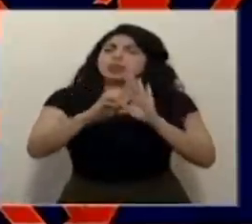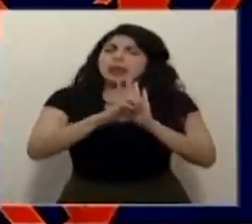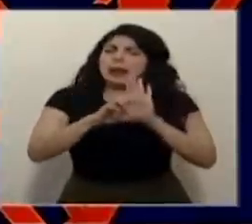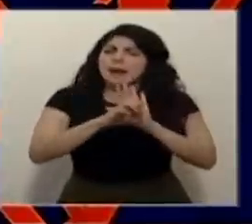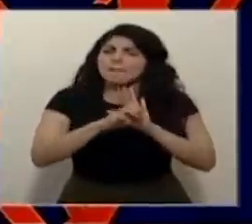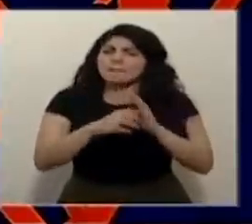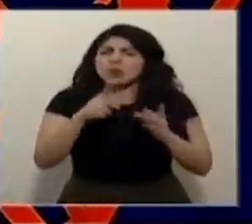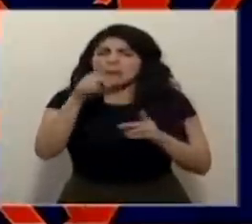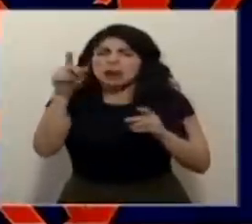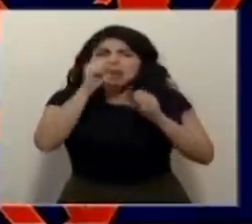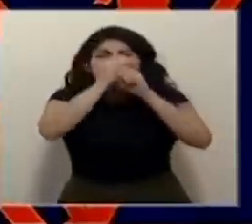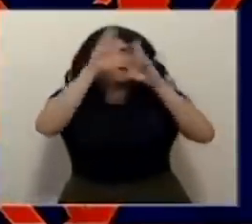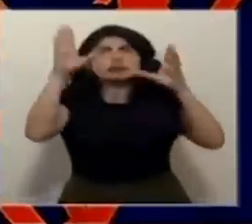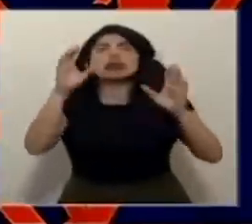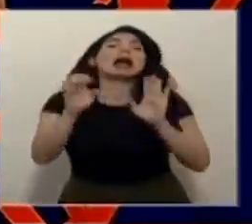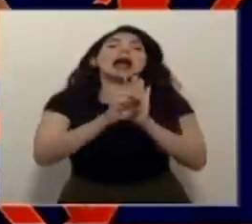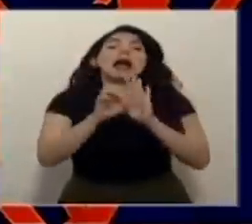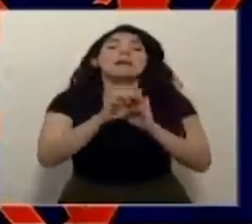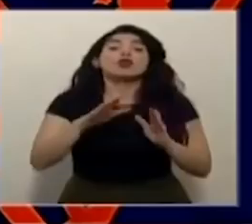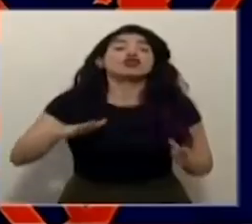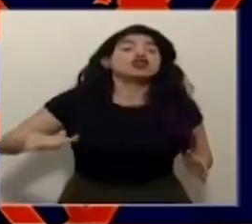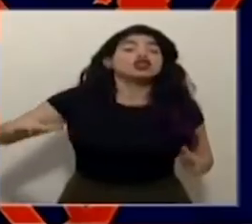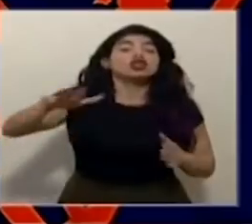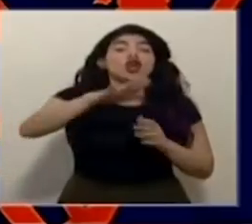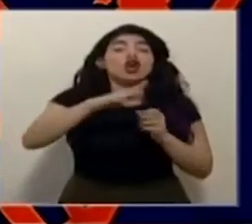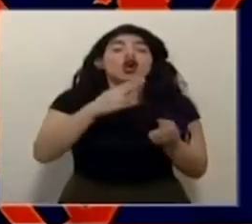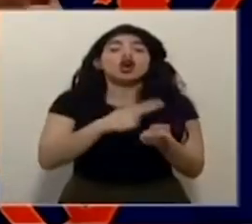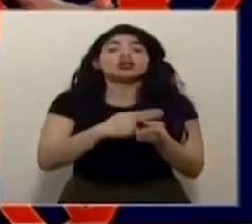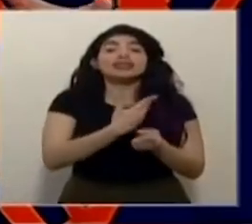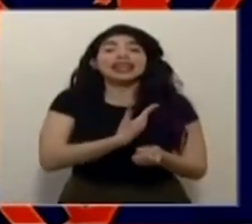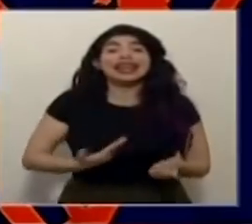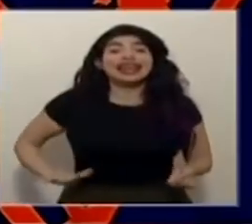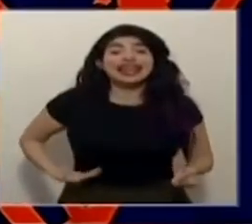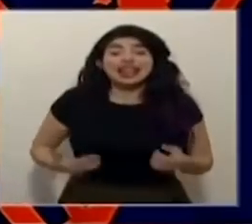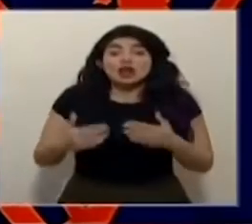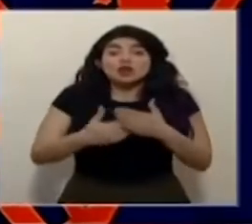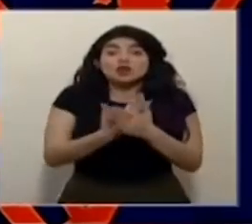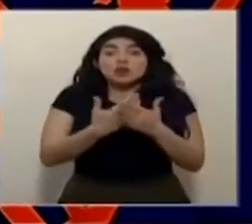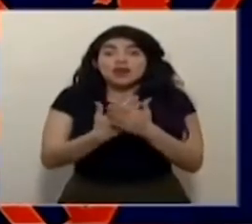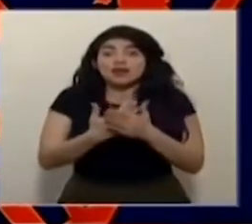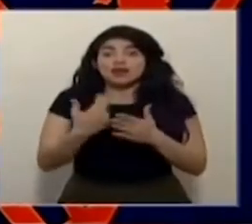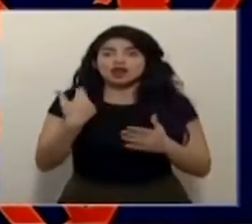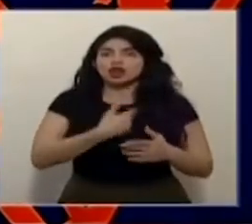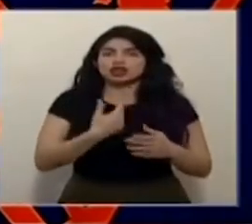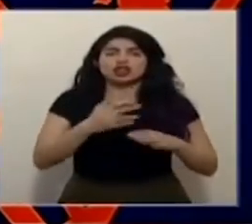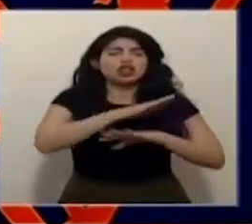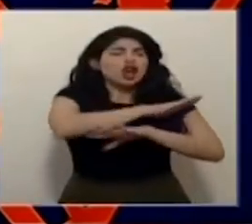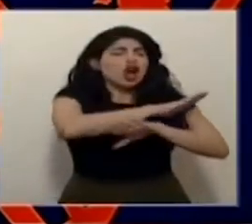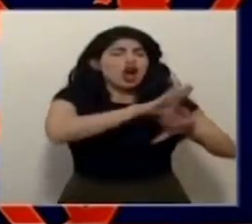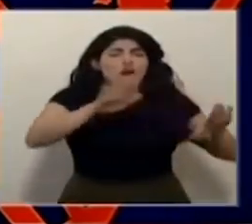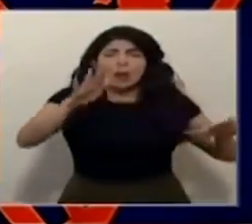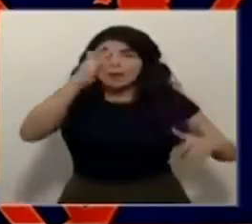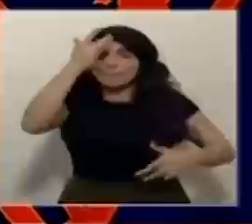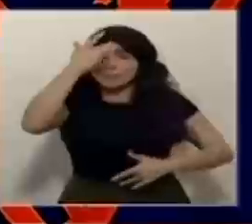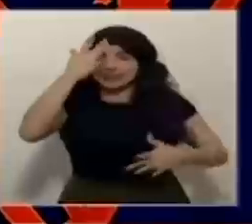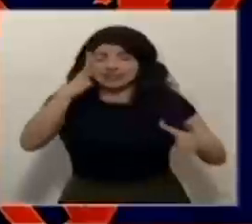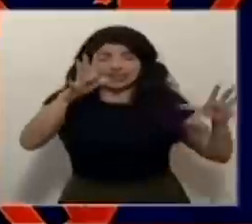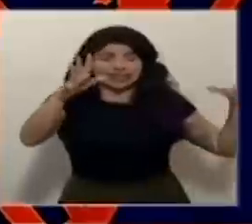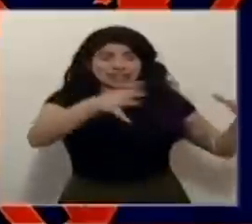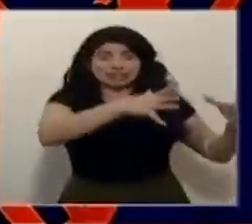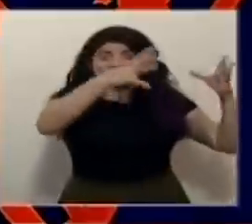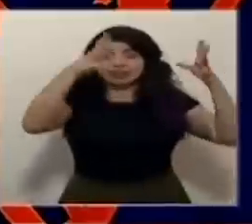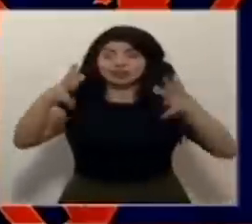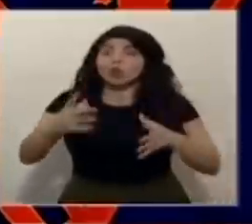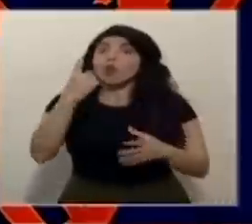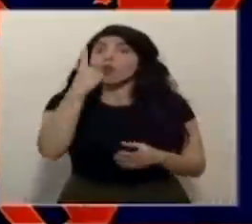magnitud de esto es como si todo el hospital de heredia todo el hospital nuevo de heredia si nosotros agarramos todos los pacientes y los metemos en un